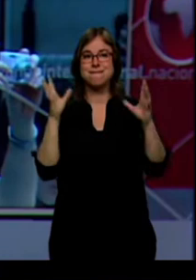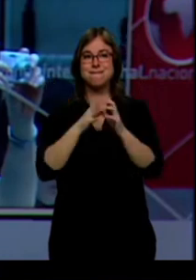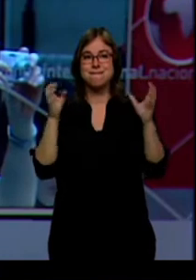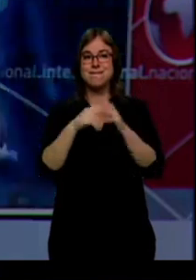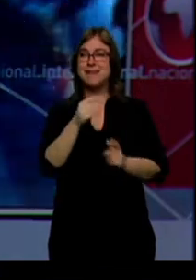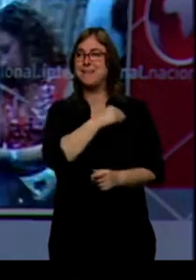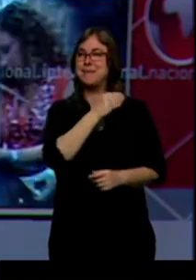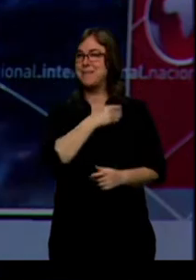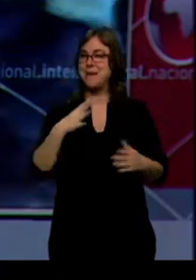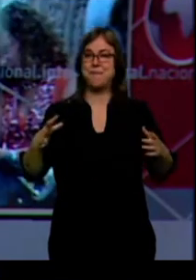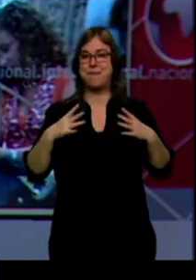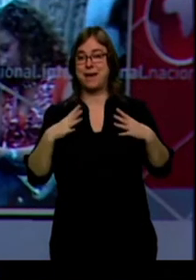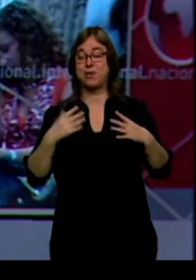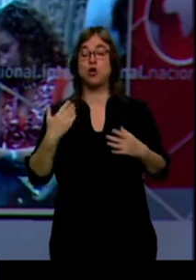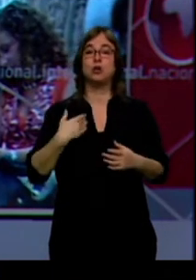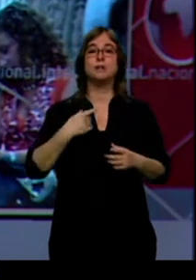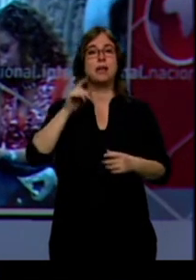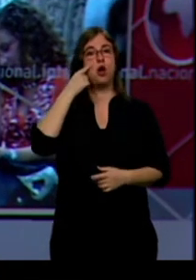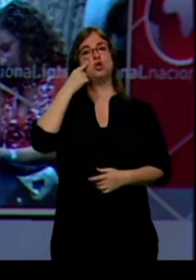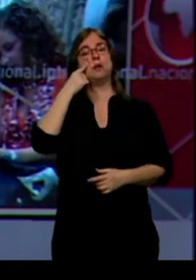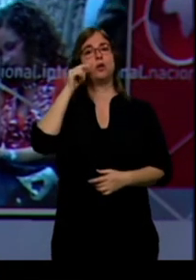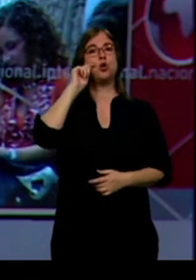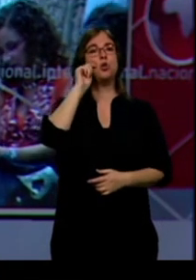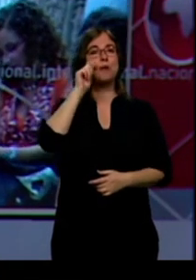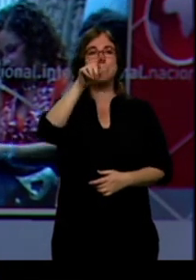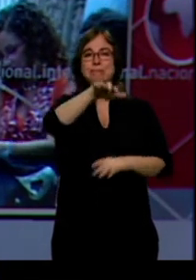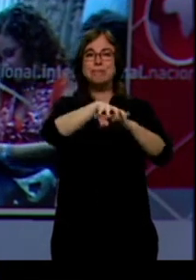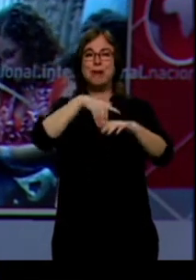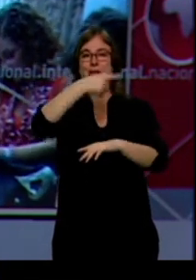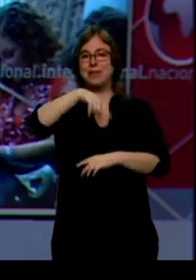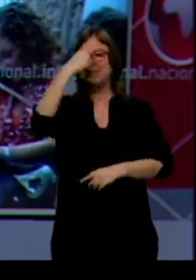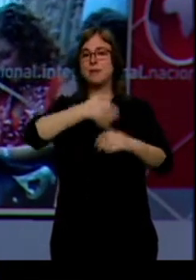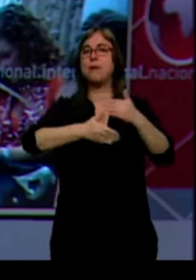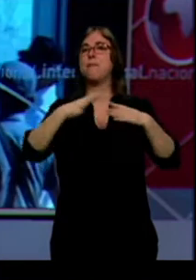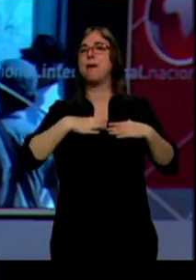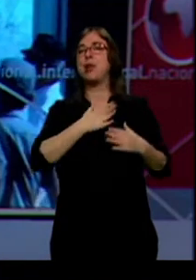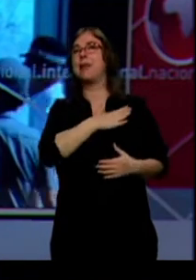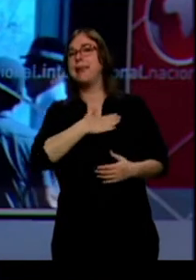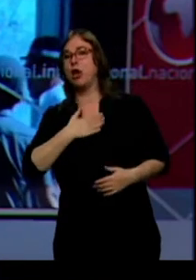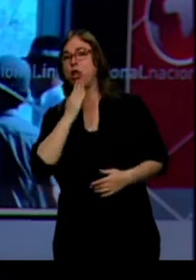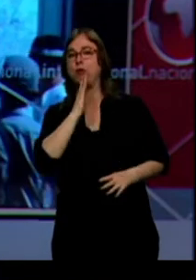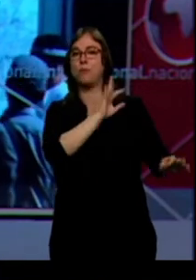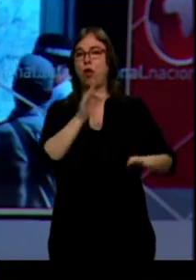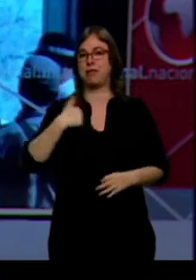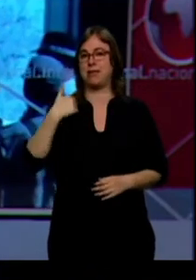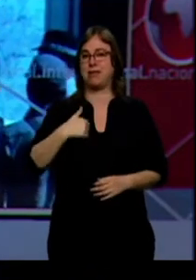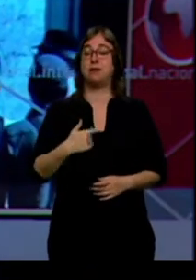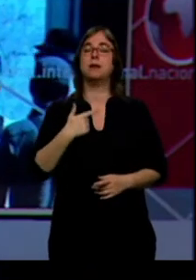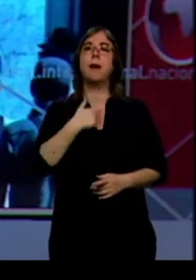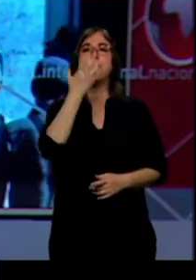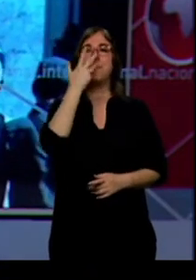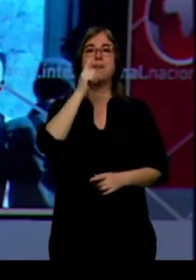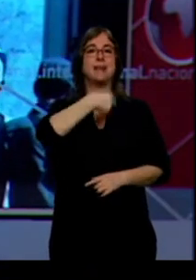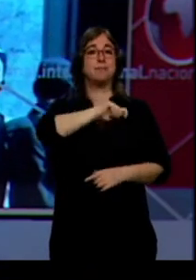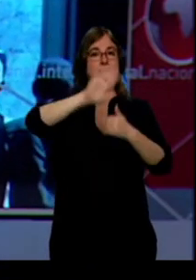a estas alturas casi todos tenemos decidido dónde las vamos a pasar o dónde nos gustaría pasarlas. Preferimos viajes fuera de España con